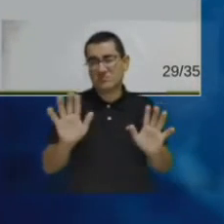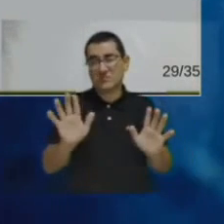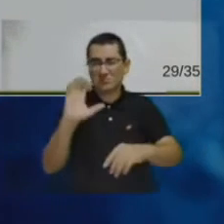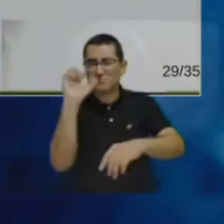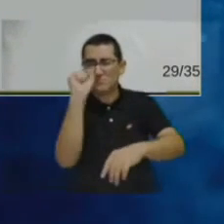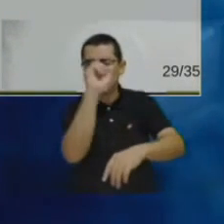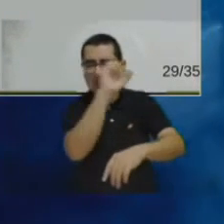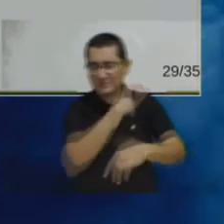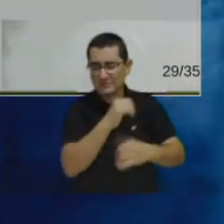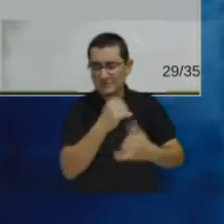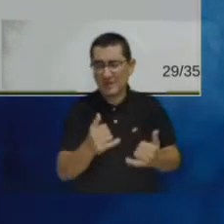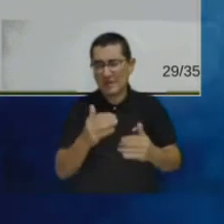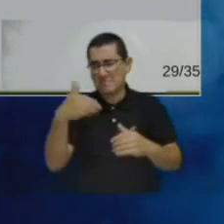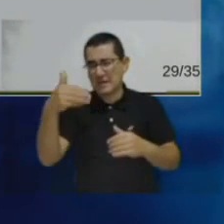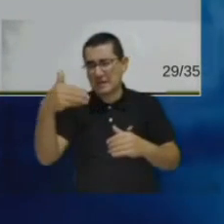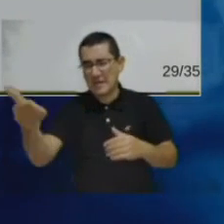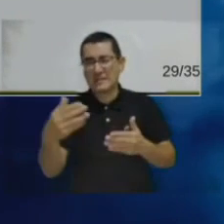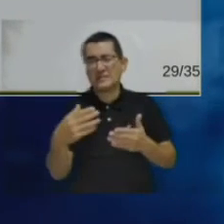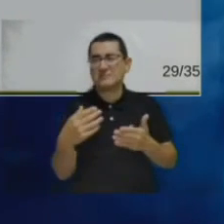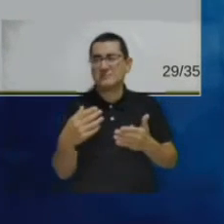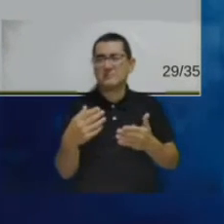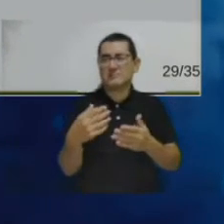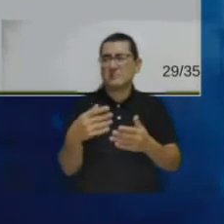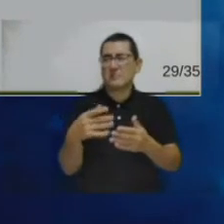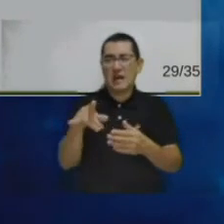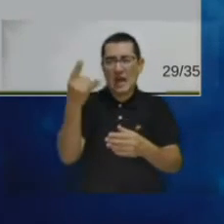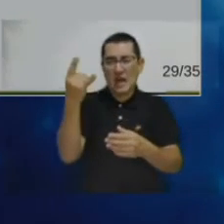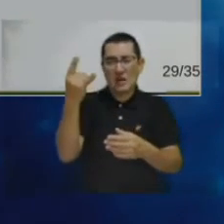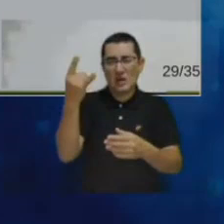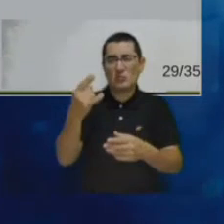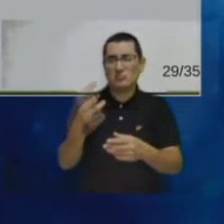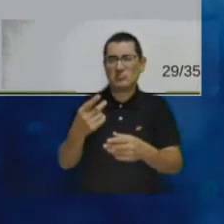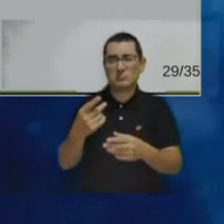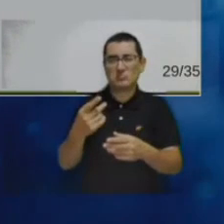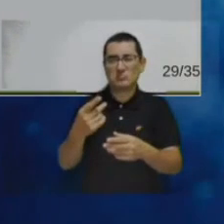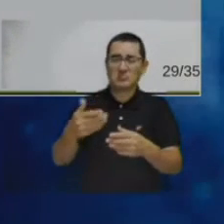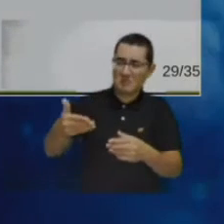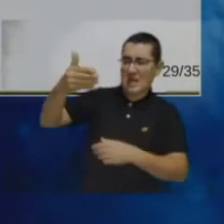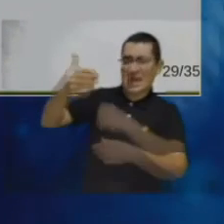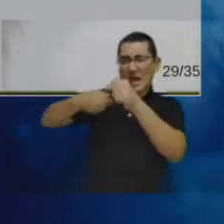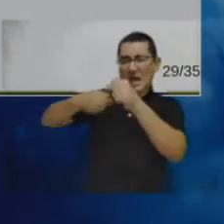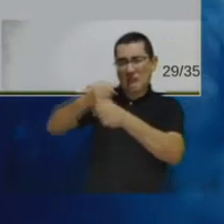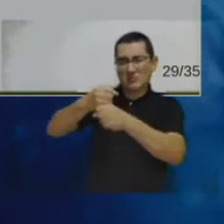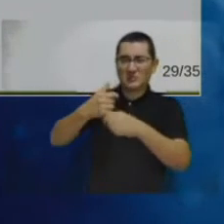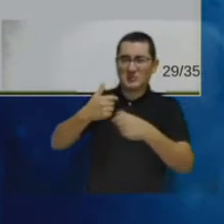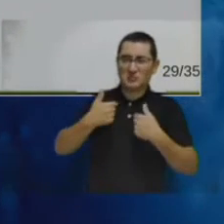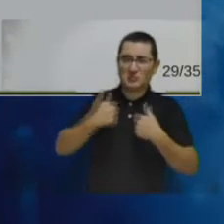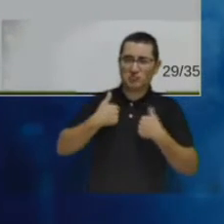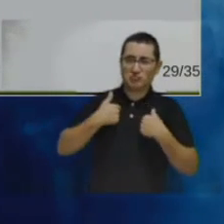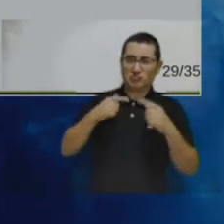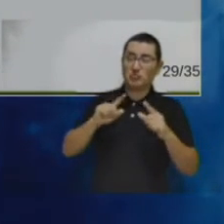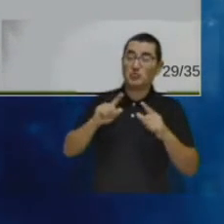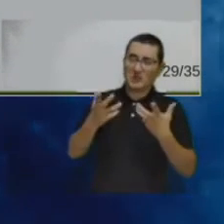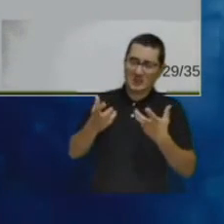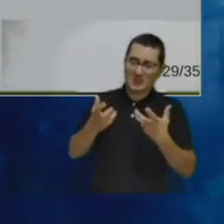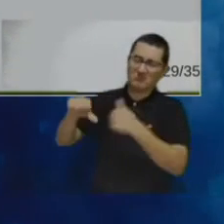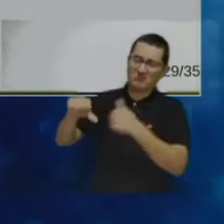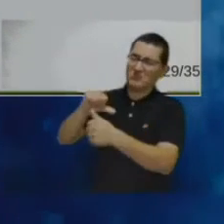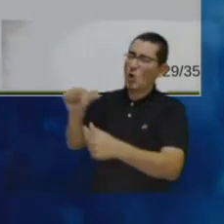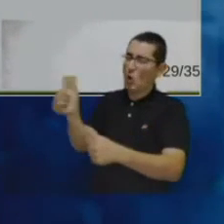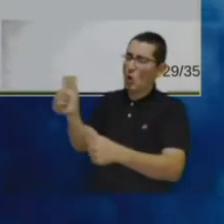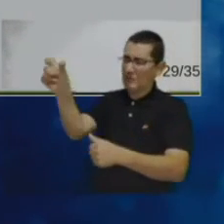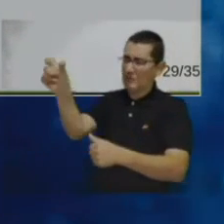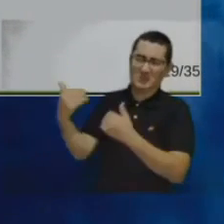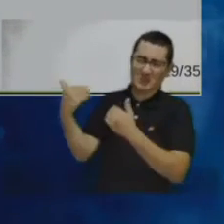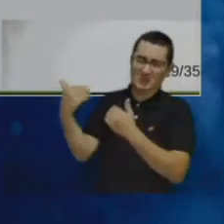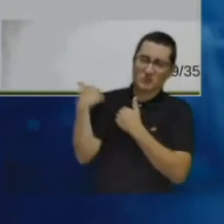a ver aquí adelante percepción del riesgo respecto a la edad entonces hay unos resultados interesantes pero yo quisiera no en este momento no de todos